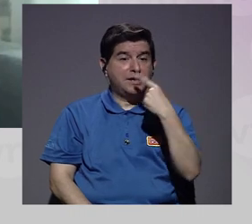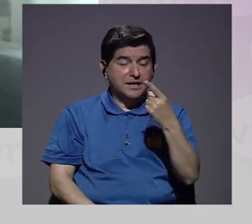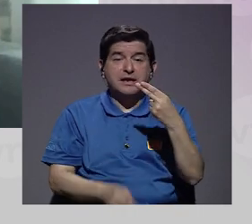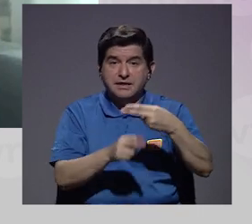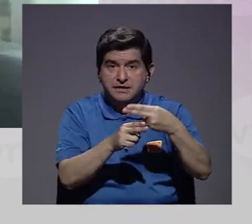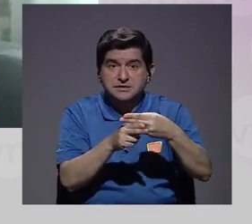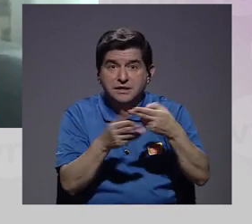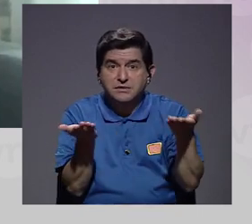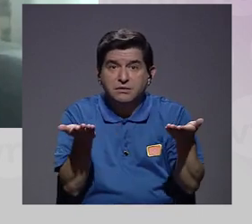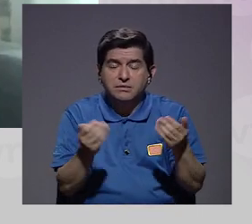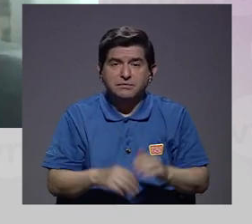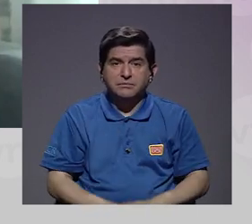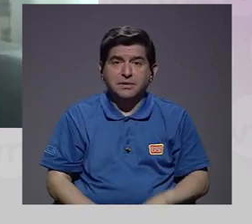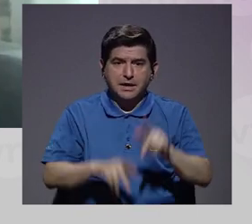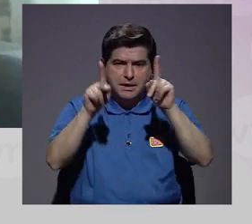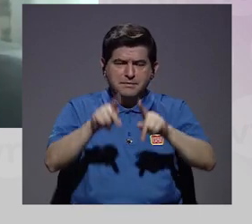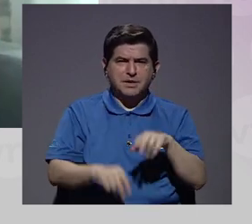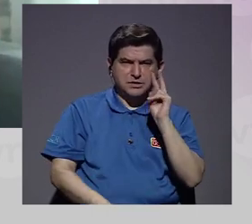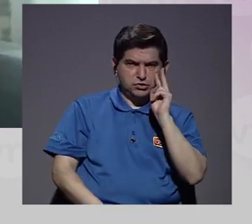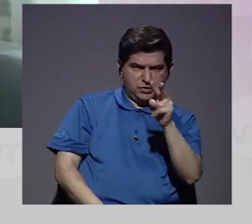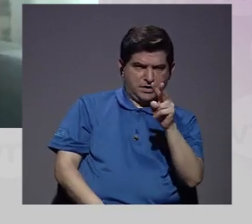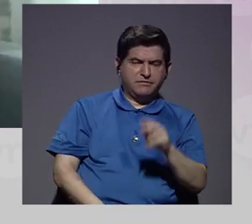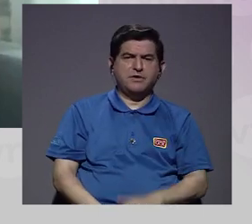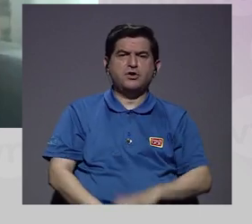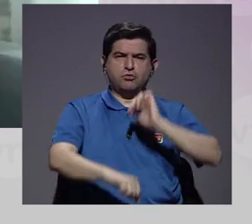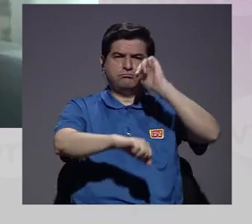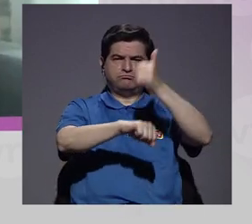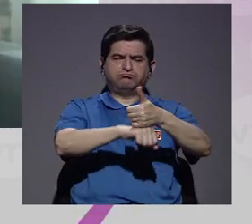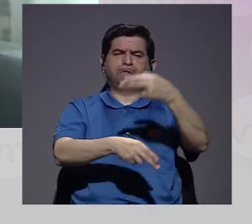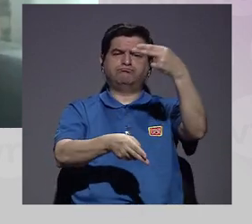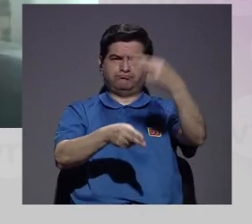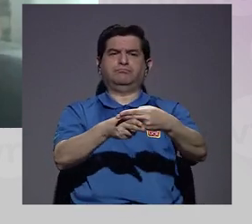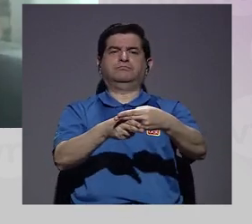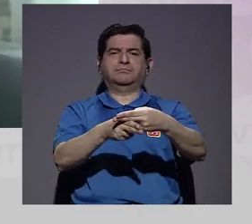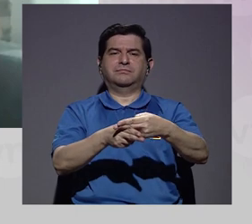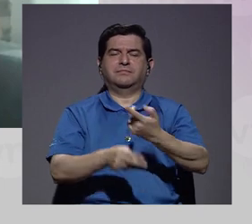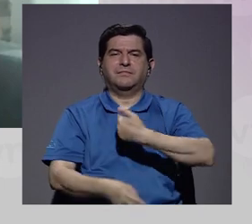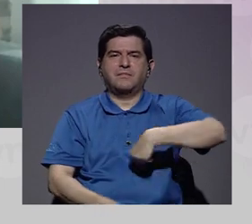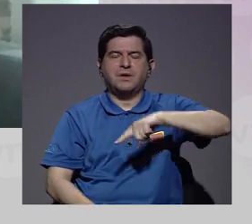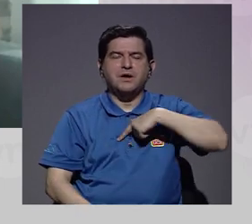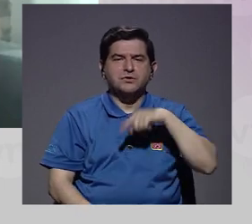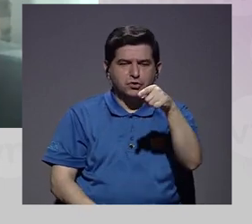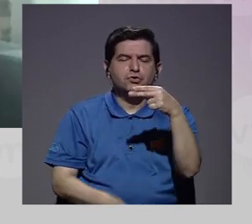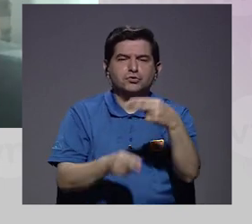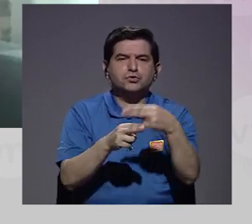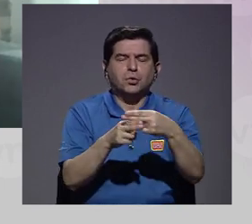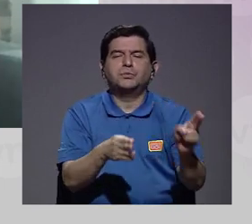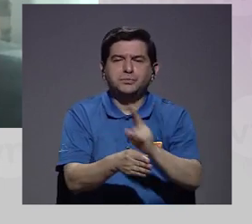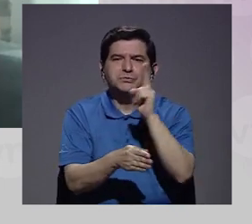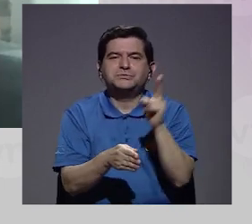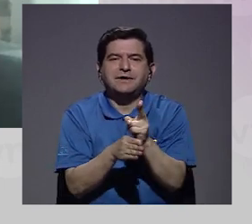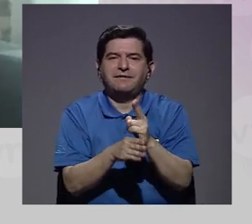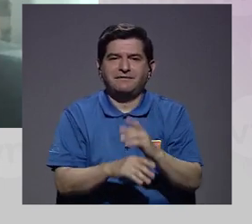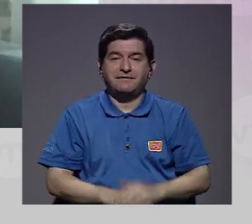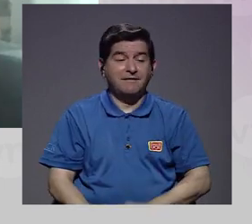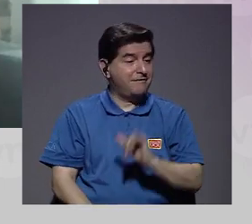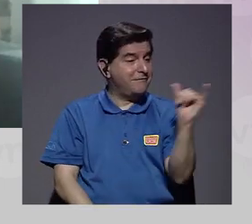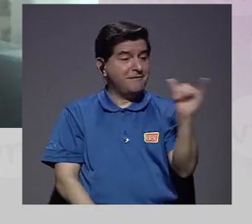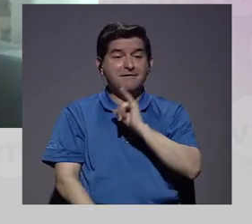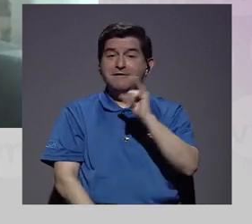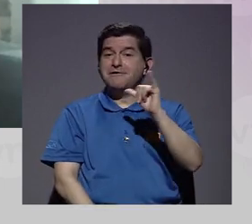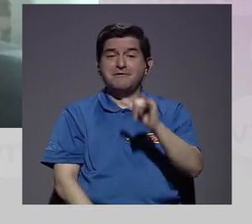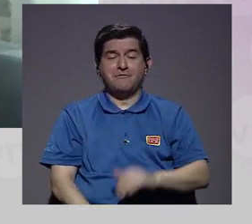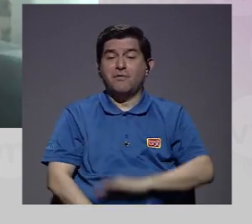Gabriela, ¿verdad? Porque alguien te miró desde afuera y te puso un nombre, y nosotros te llamamos así, ¿verdad?